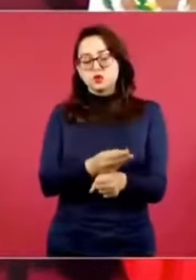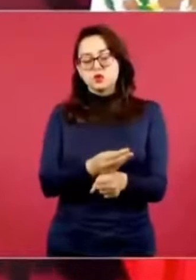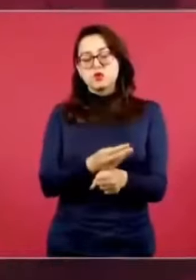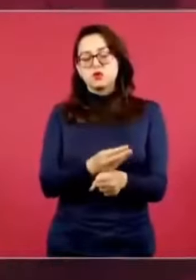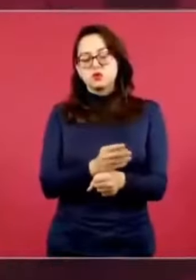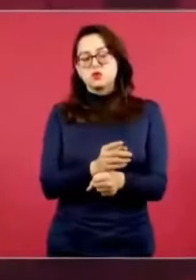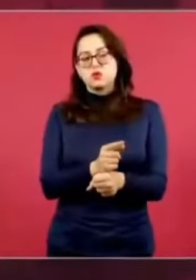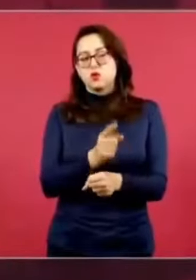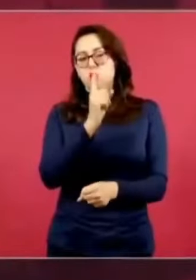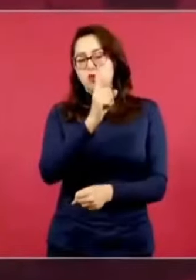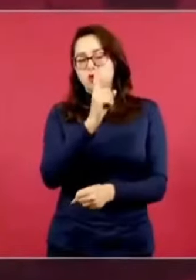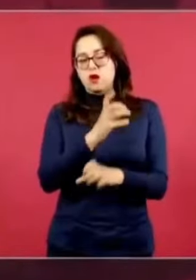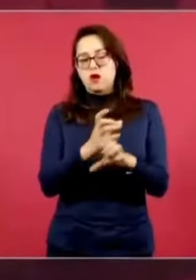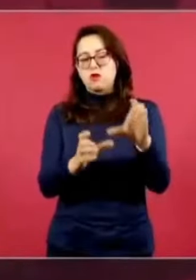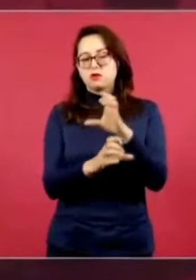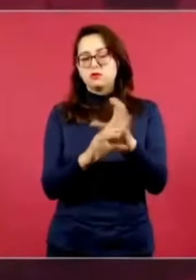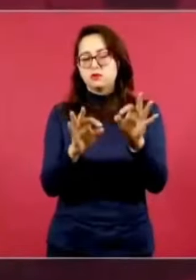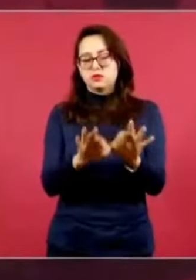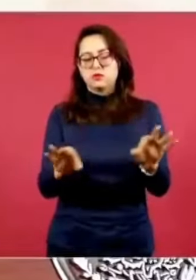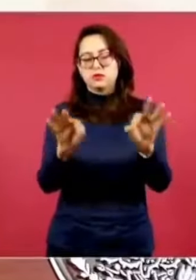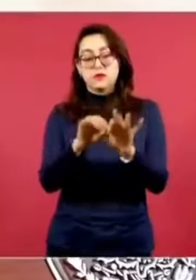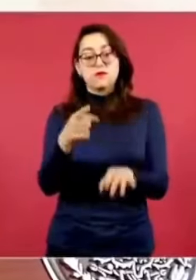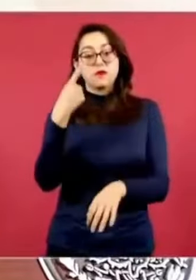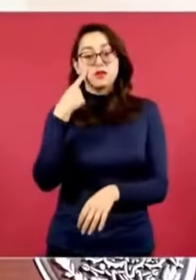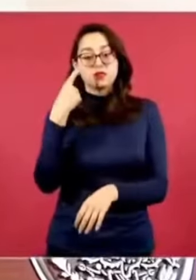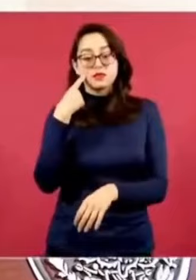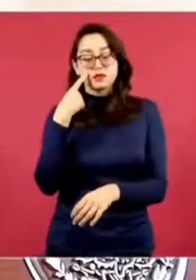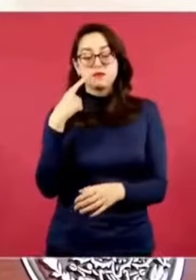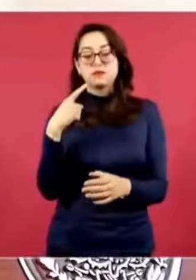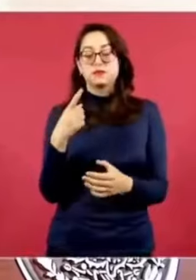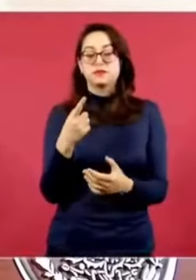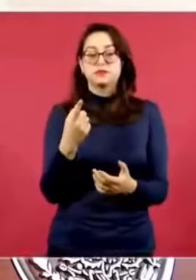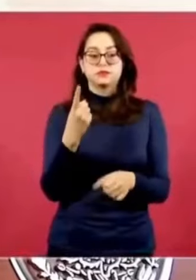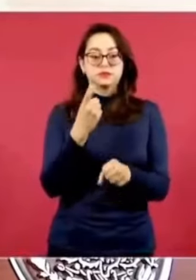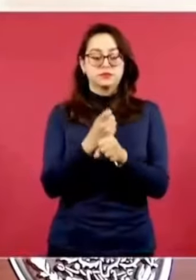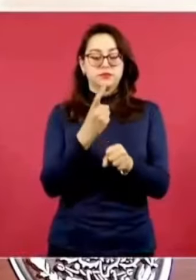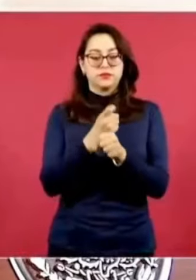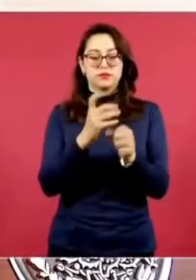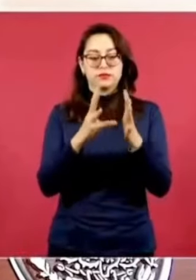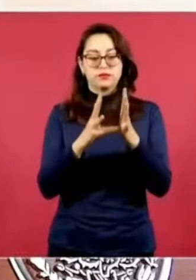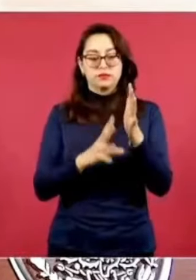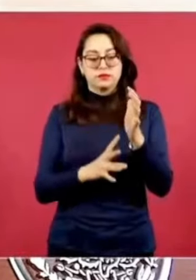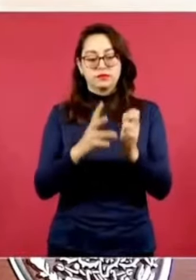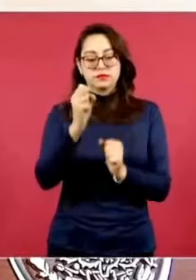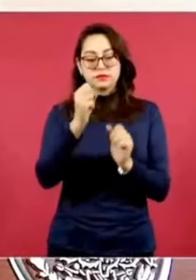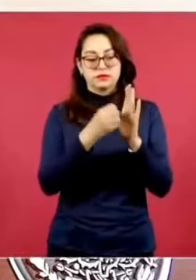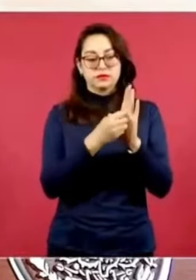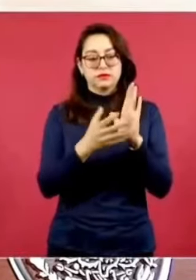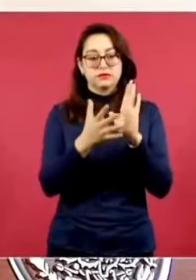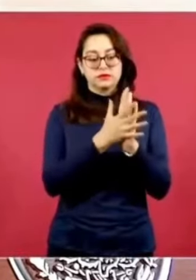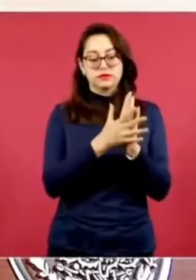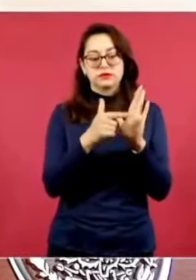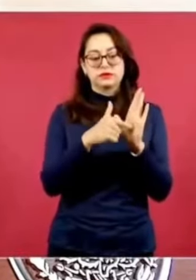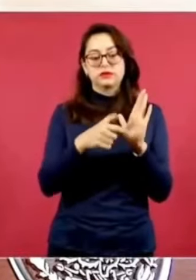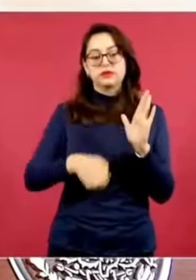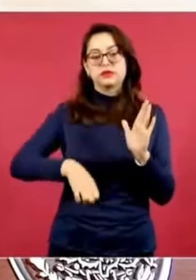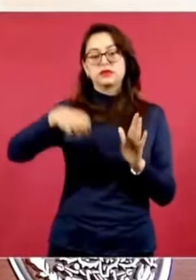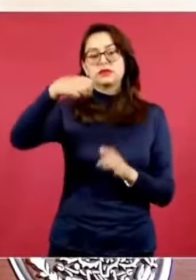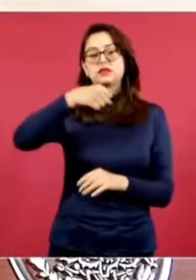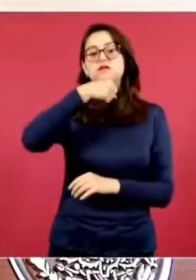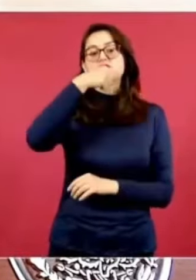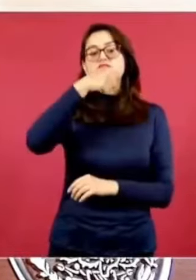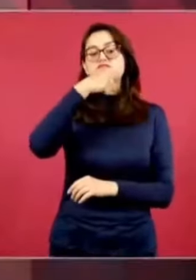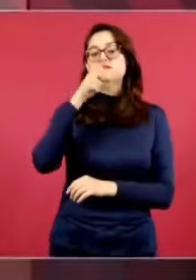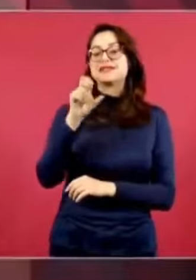que se tomara en cuenta a los adultos mayores a partir de los